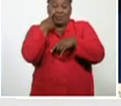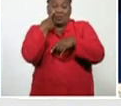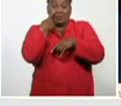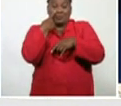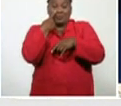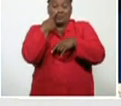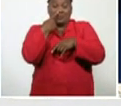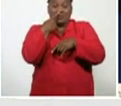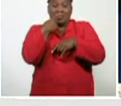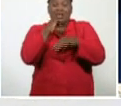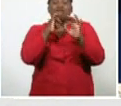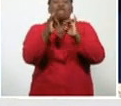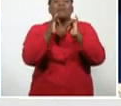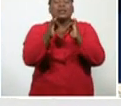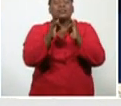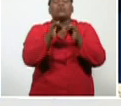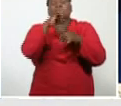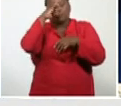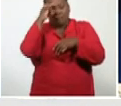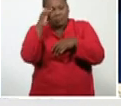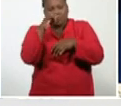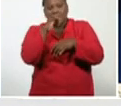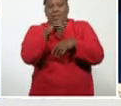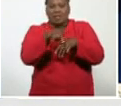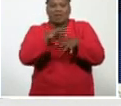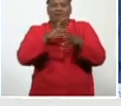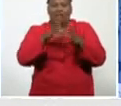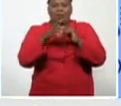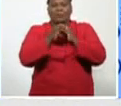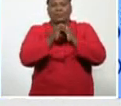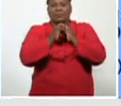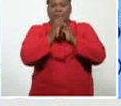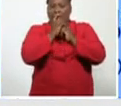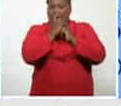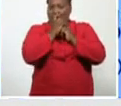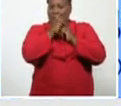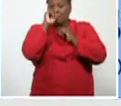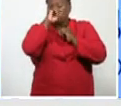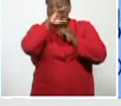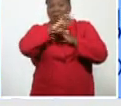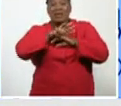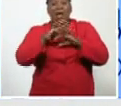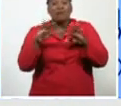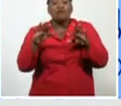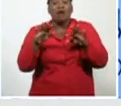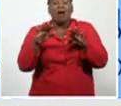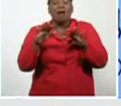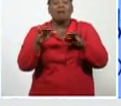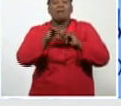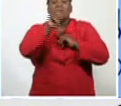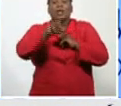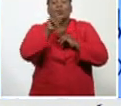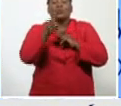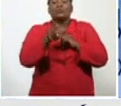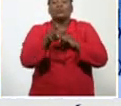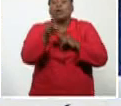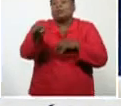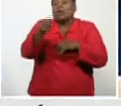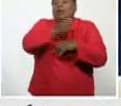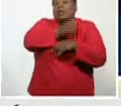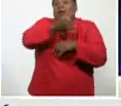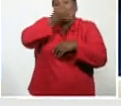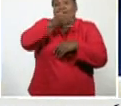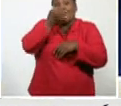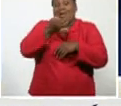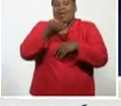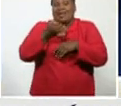pudimos revisar, que este es el comportamiento. doctora, si terminamos la ronda de preguntas, ¿alguna última precisión? Te parece poco, ¿no?